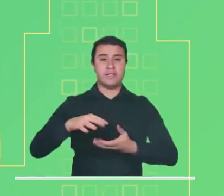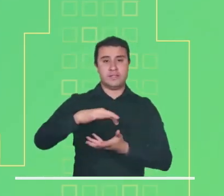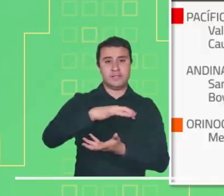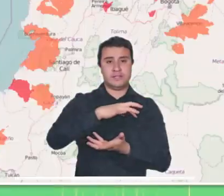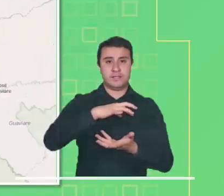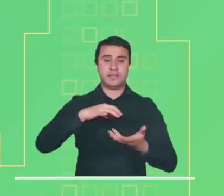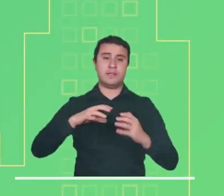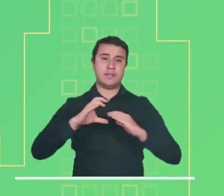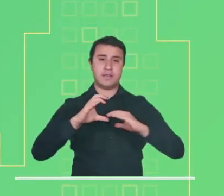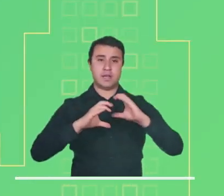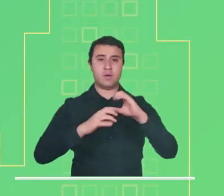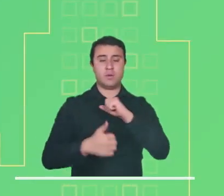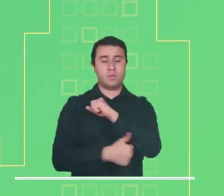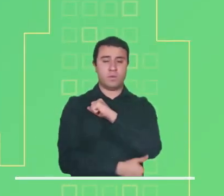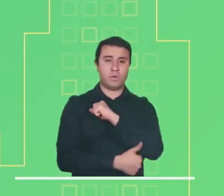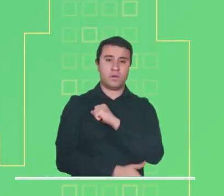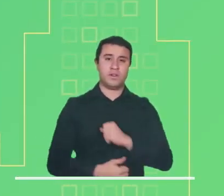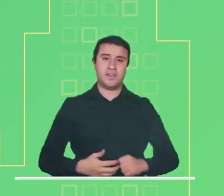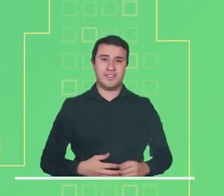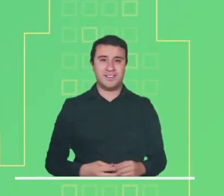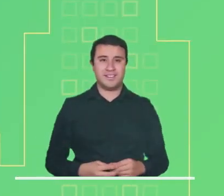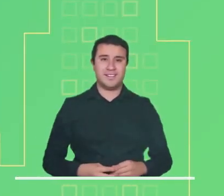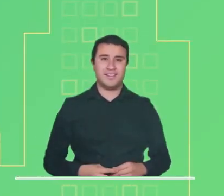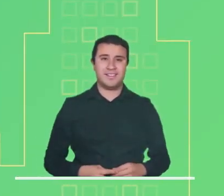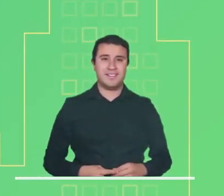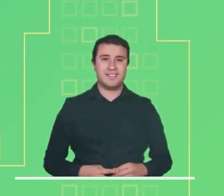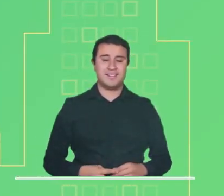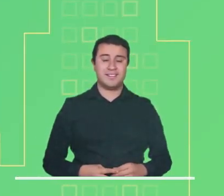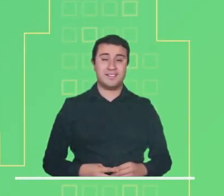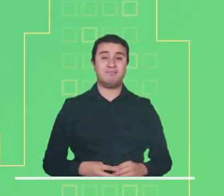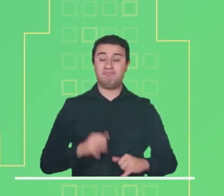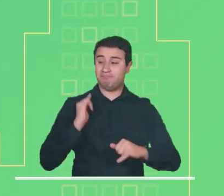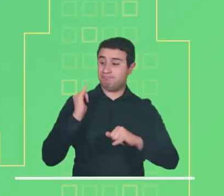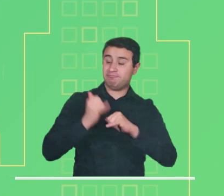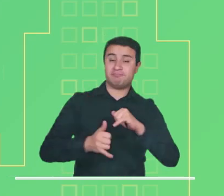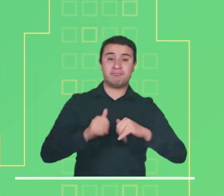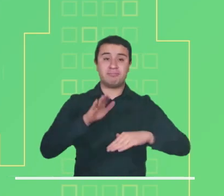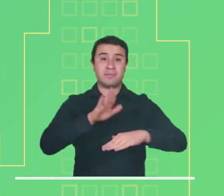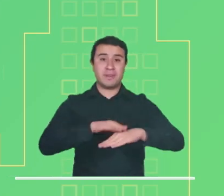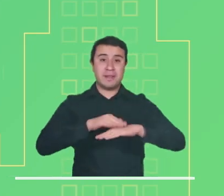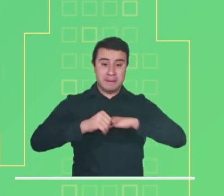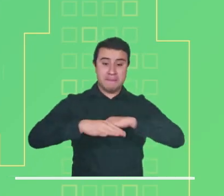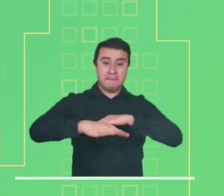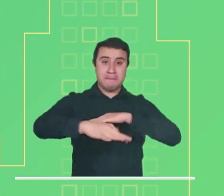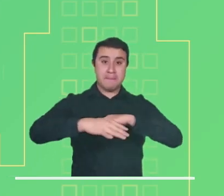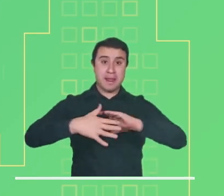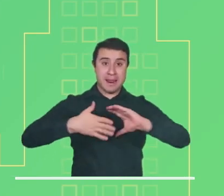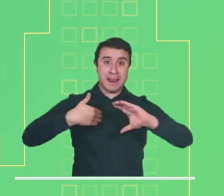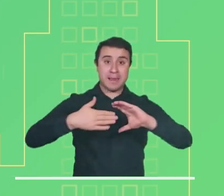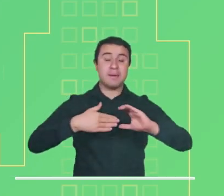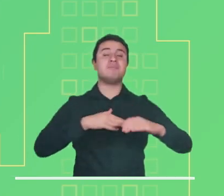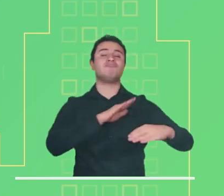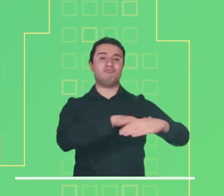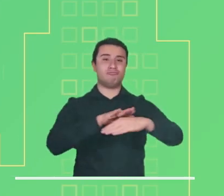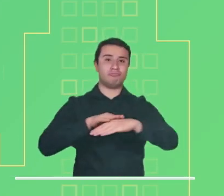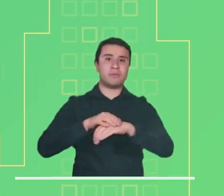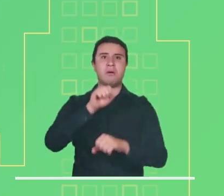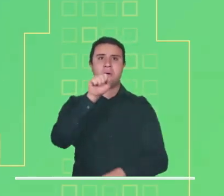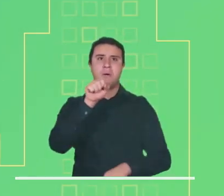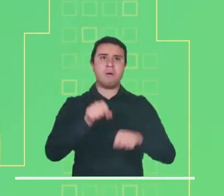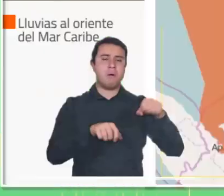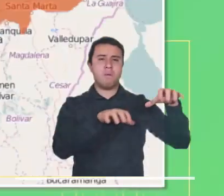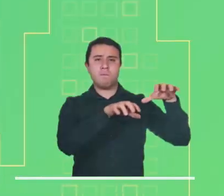Alerta roja por alta probabilidad de deslizamientos de tierra en zonas inestables de Valle del Cauca, Santander, Cauca y Boyacá.